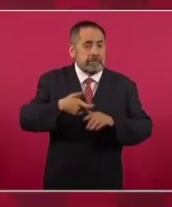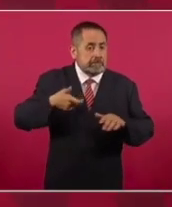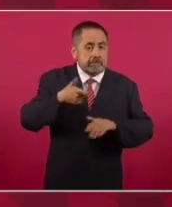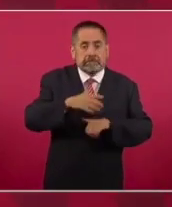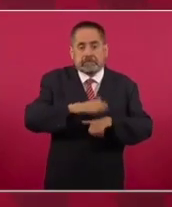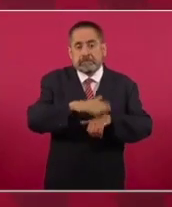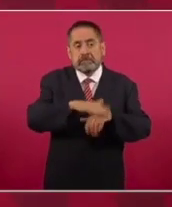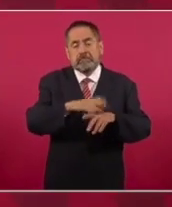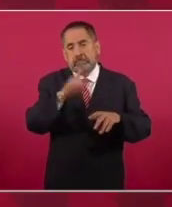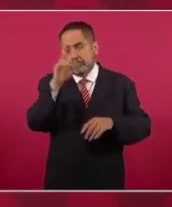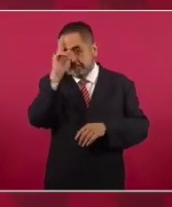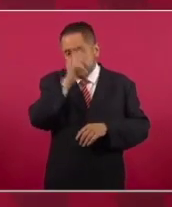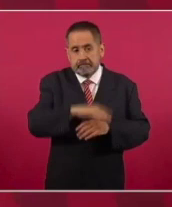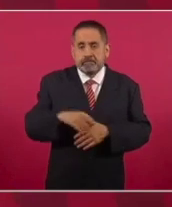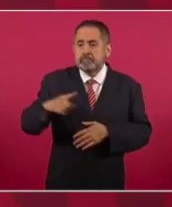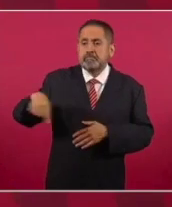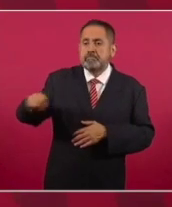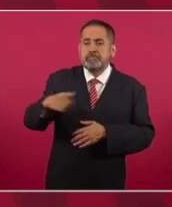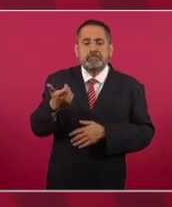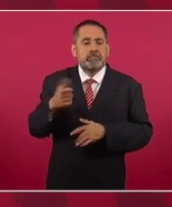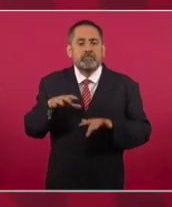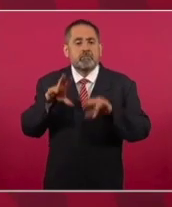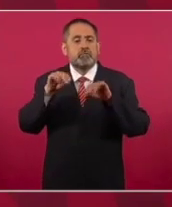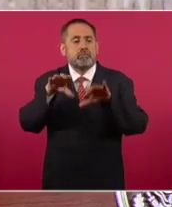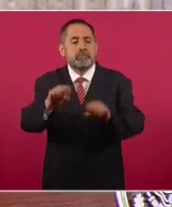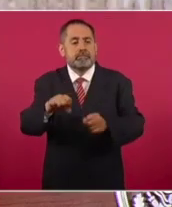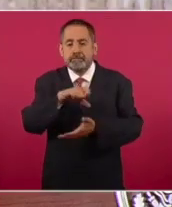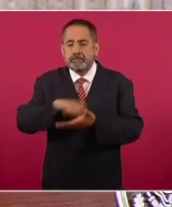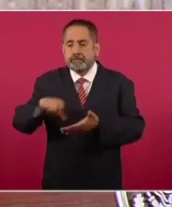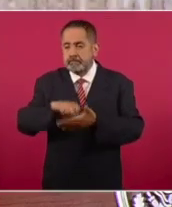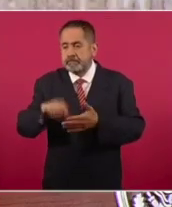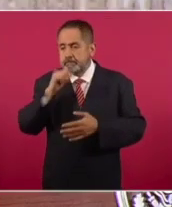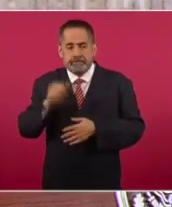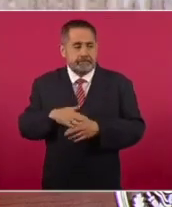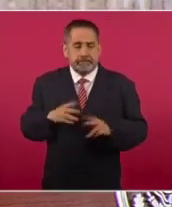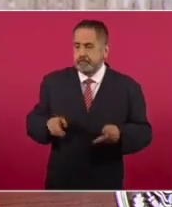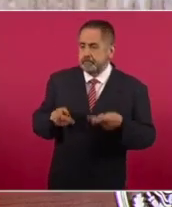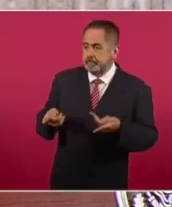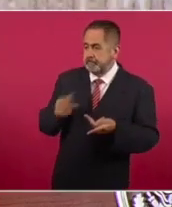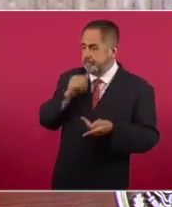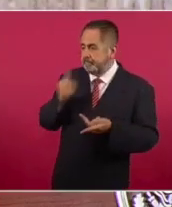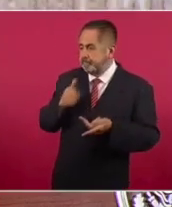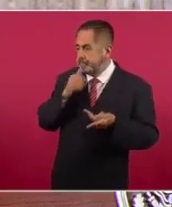se desploma el consumo, se produce una crisis de consumo,